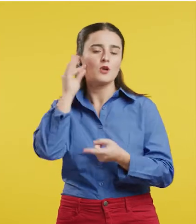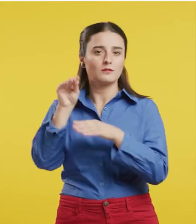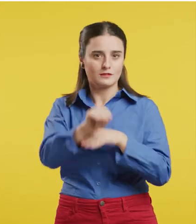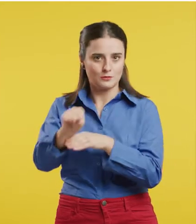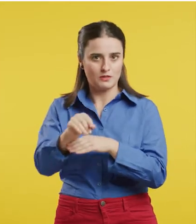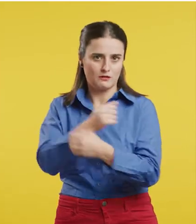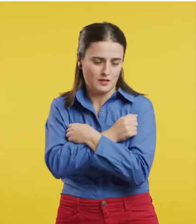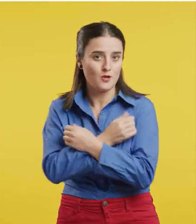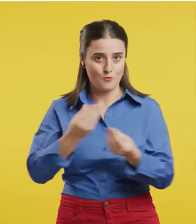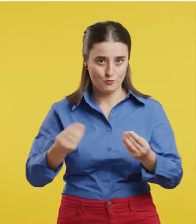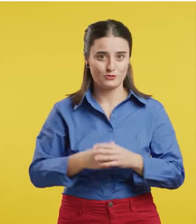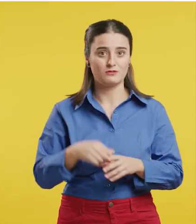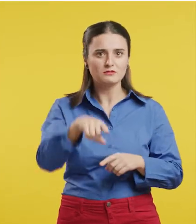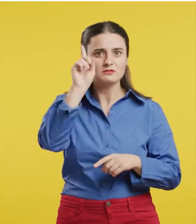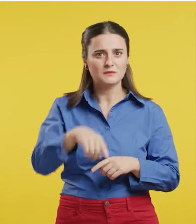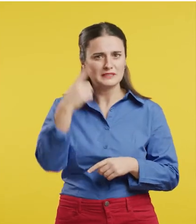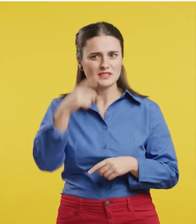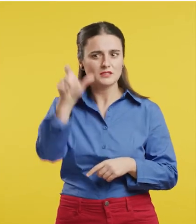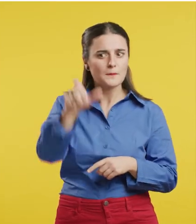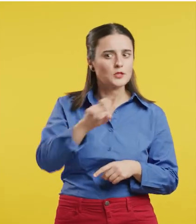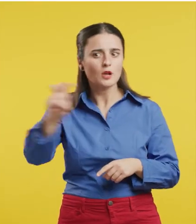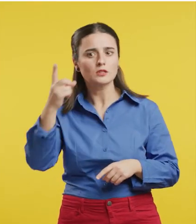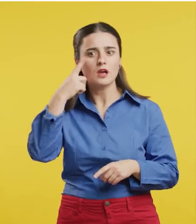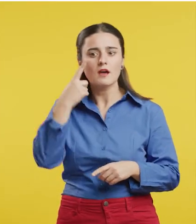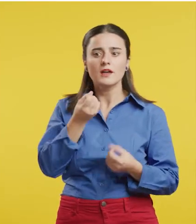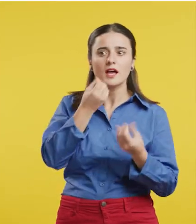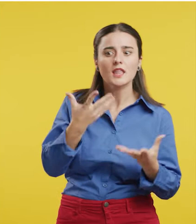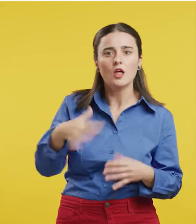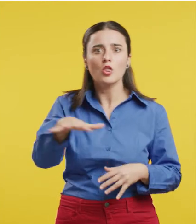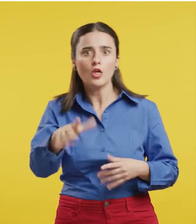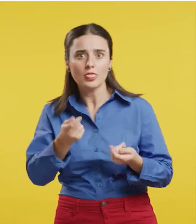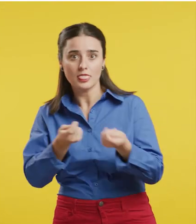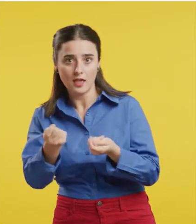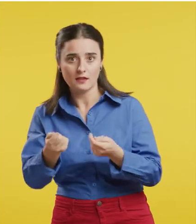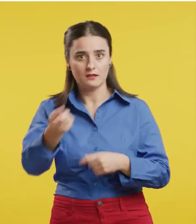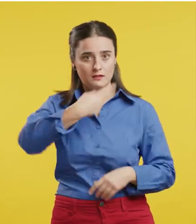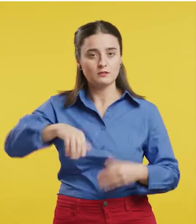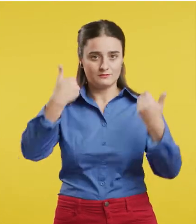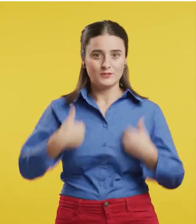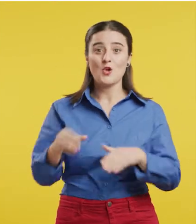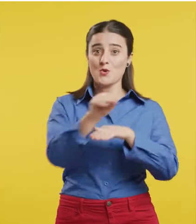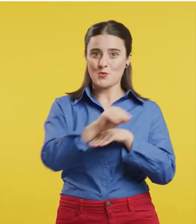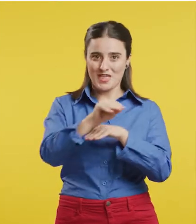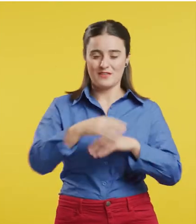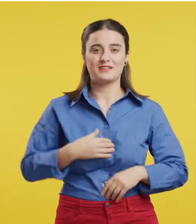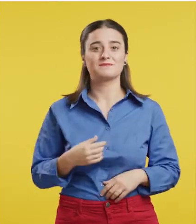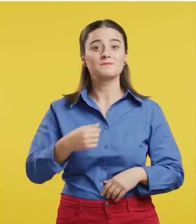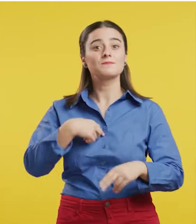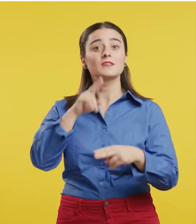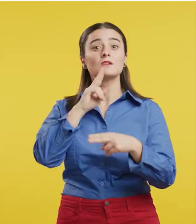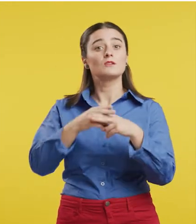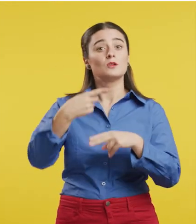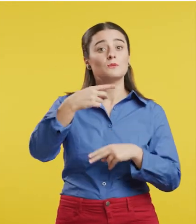nos queremos mucho. Tú, como yo, sabes lo que es estar pendientes de dónde y cómo está la otra persona. Somos cuidadores.